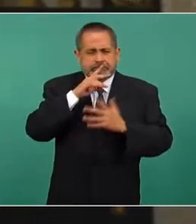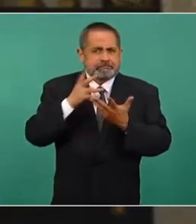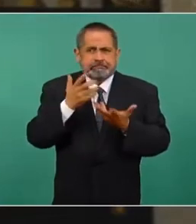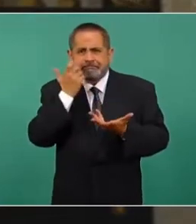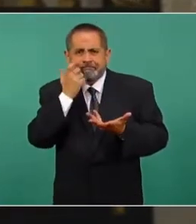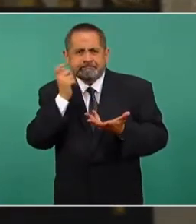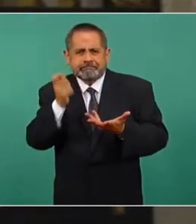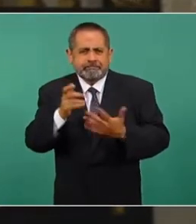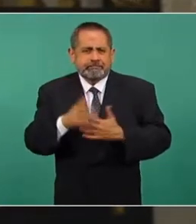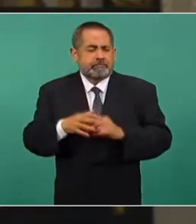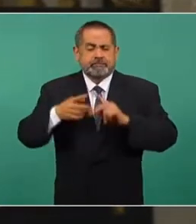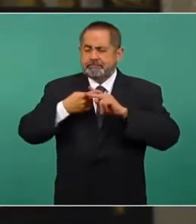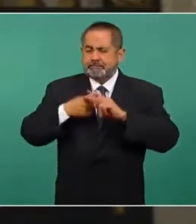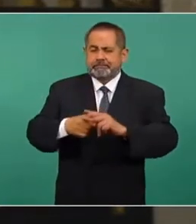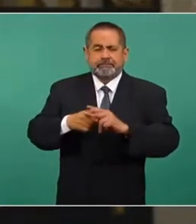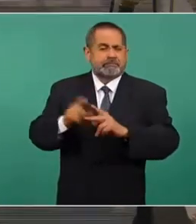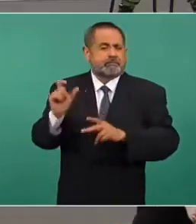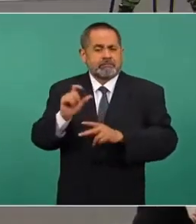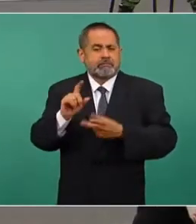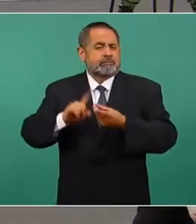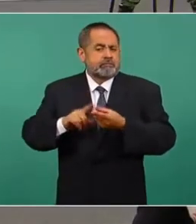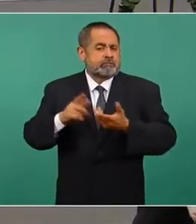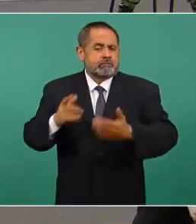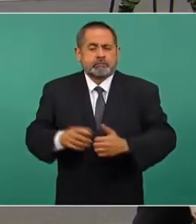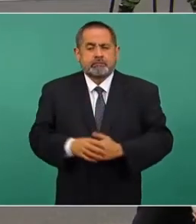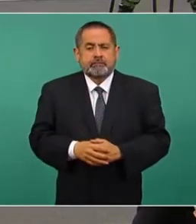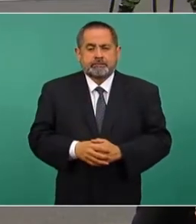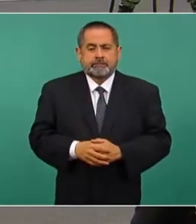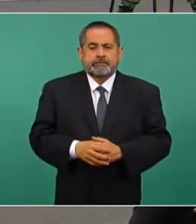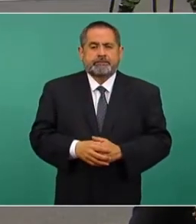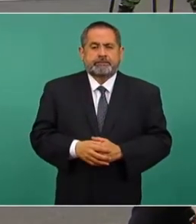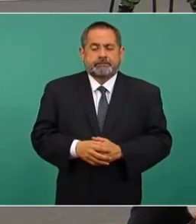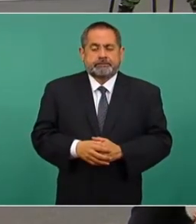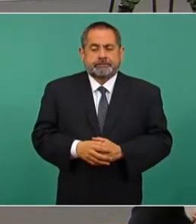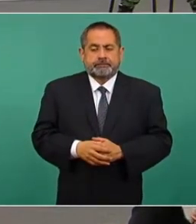justamente cuándo va a comenzar y dónde, señor presidente. Sí, ya está